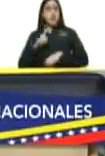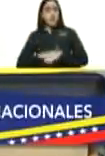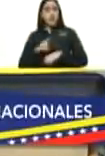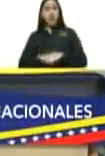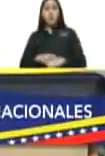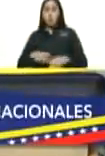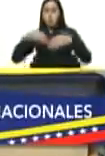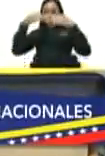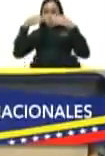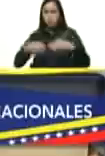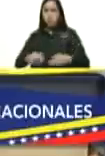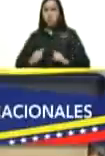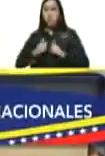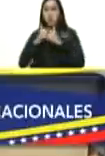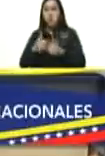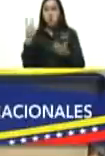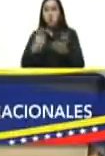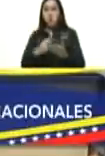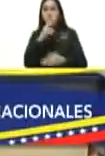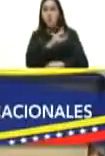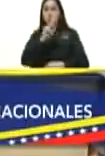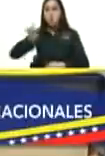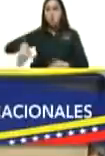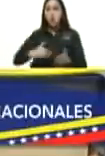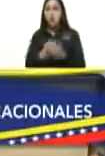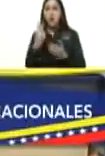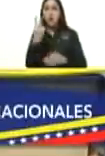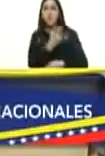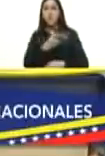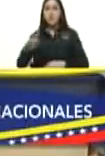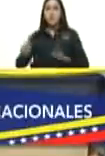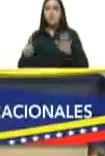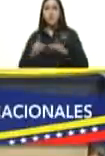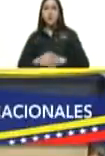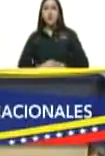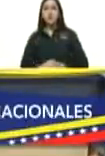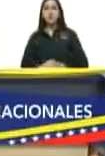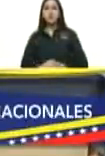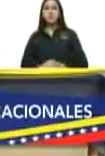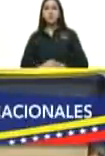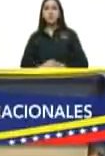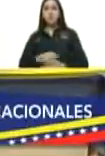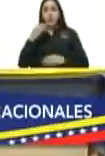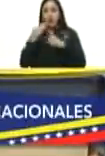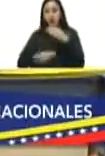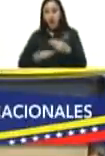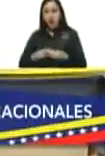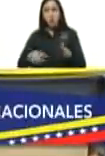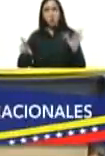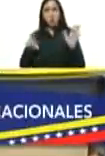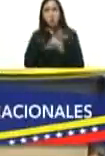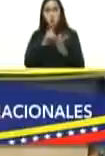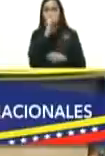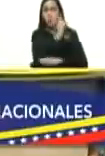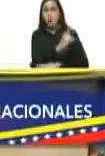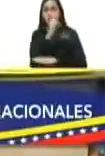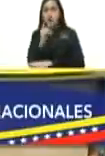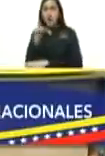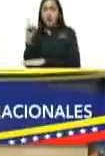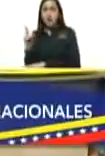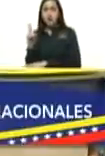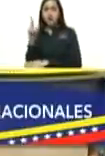determinado del año 2021 al 2026 ha entrado a legislar ha